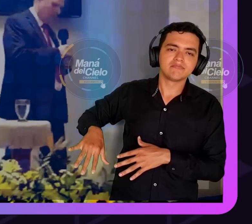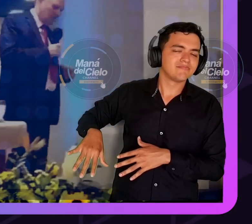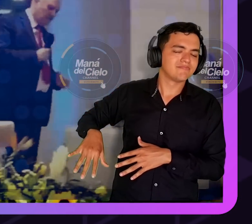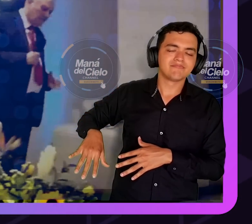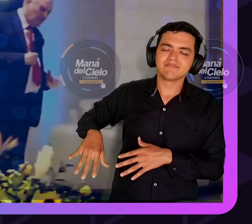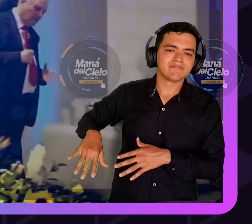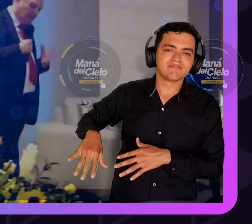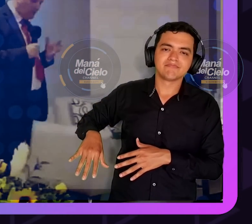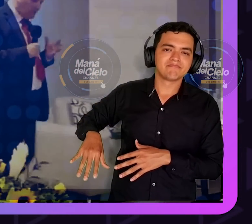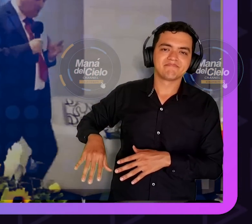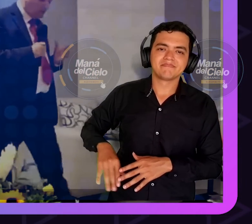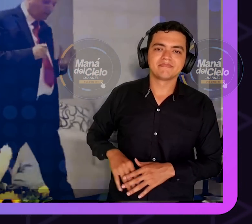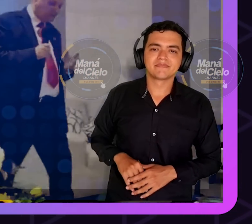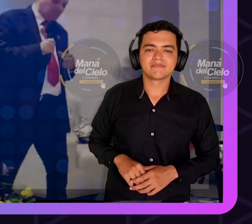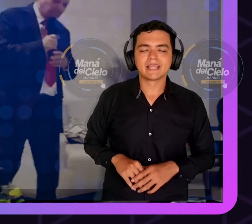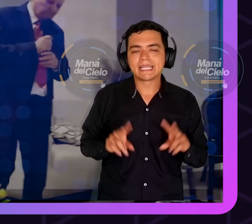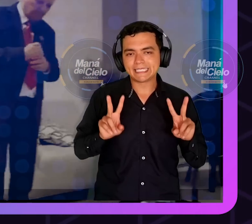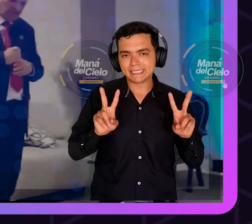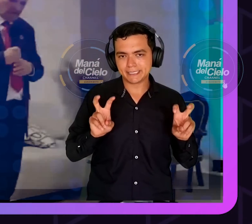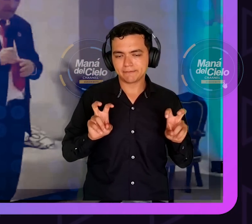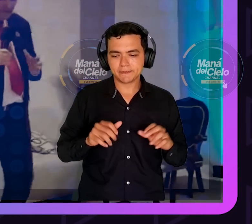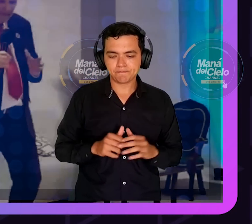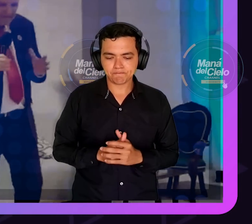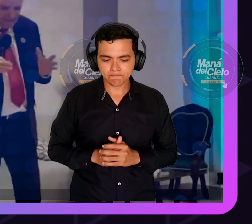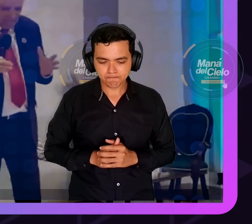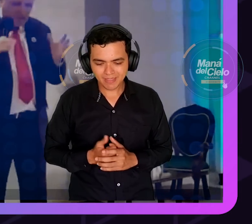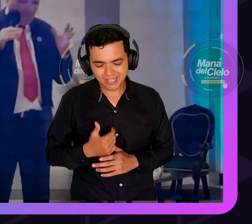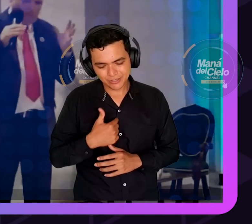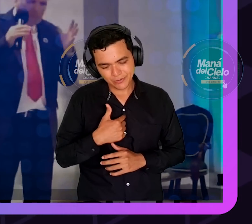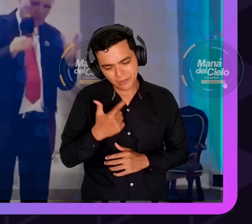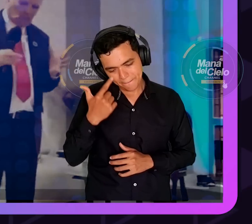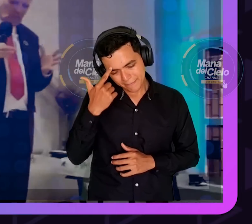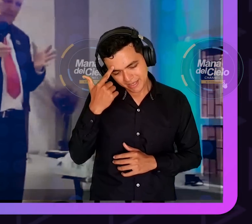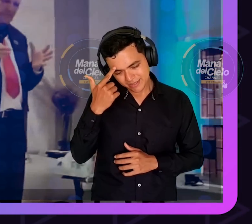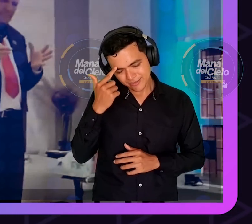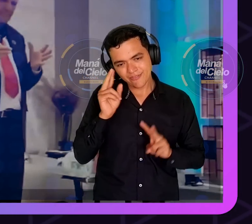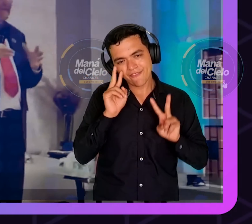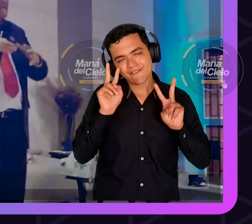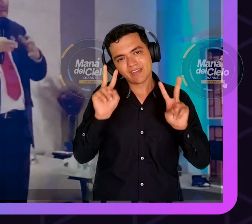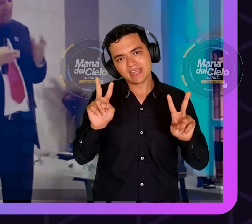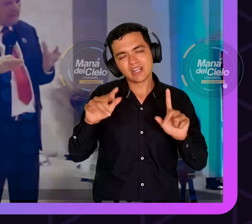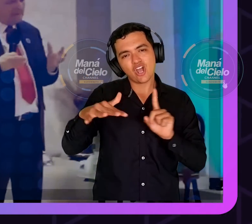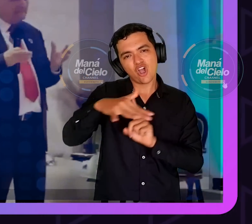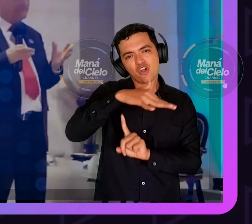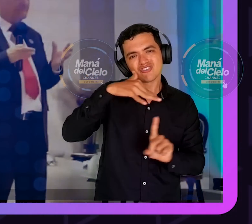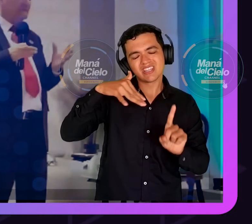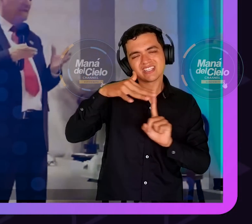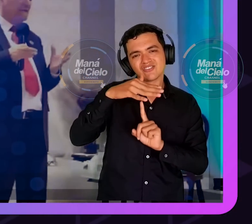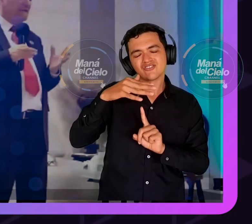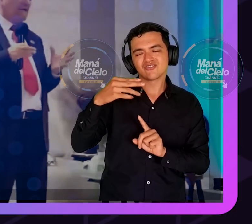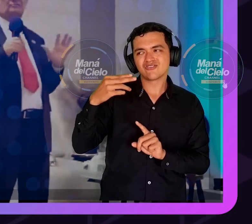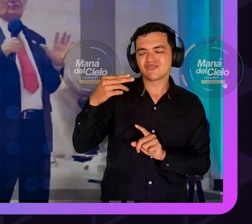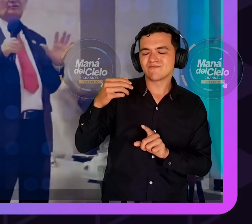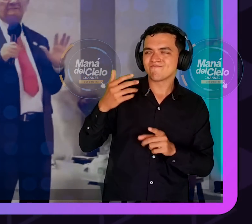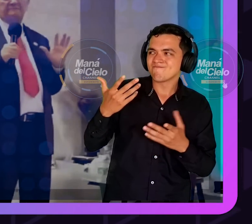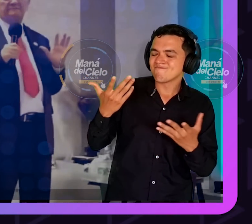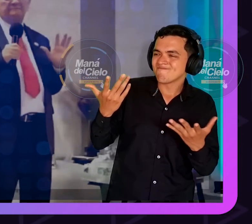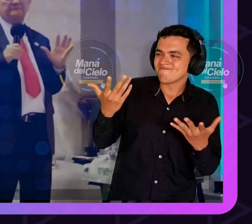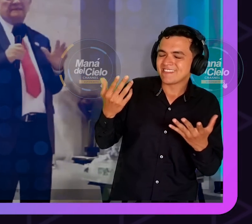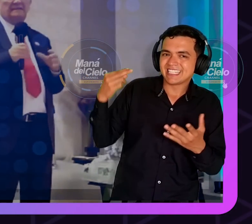Y creo, hermanos, que estamos en un punto de quiebre en la historia.